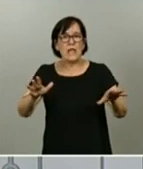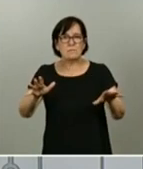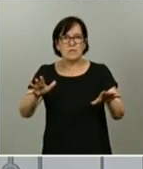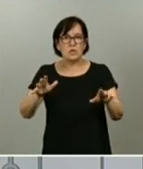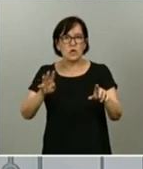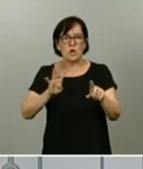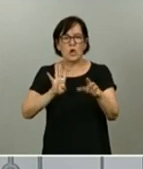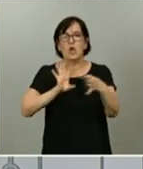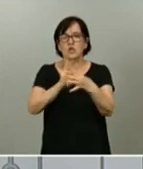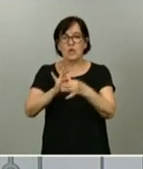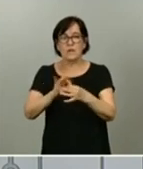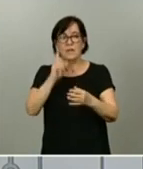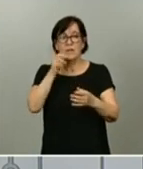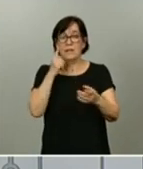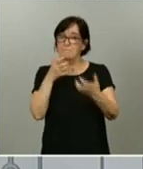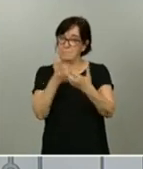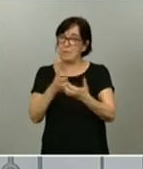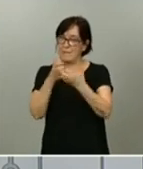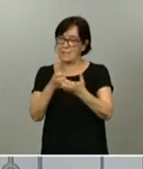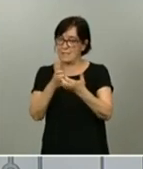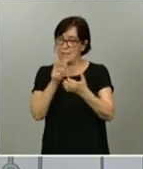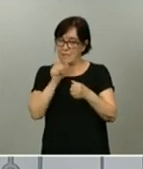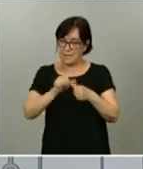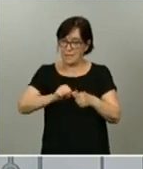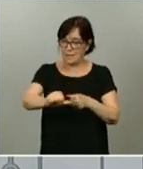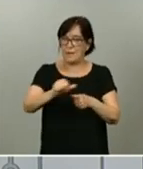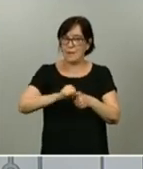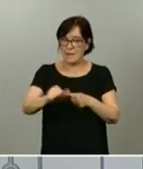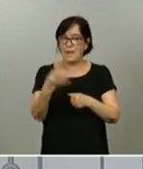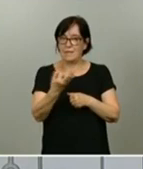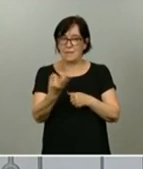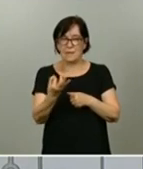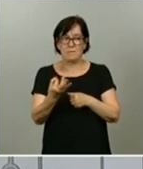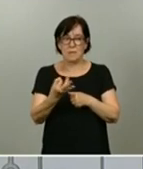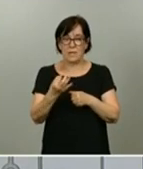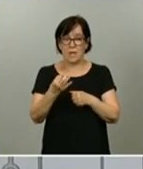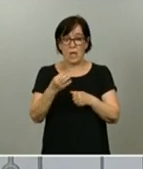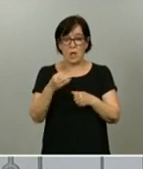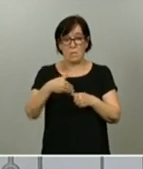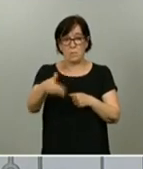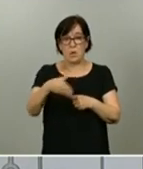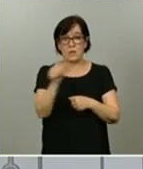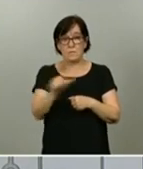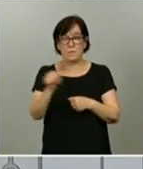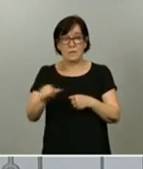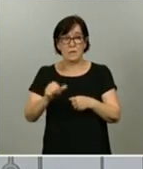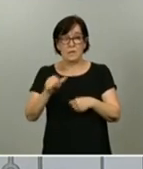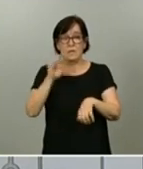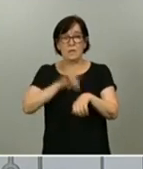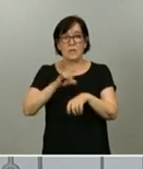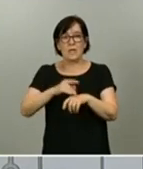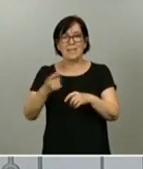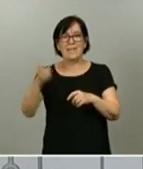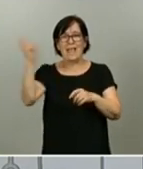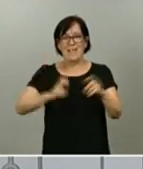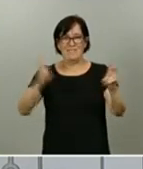El otro punto de batalla que tenemos y vamos a tener las próximas semanas son los casos importados, que son